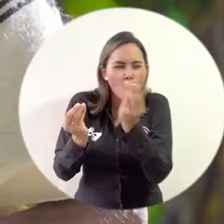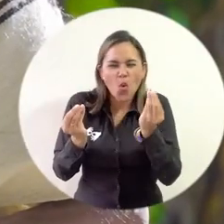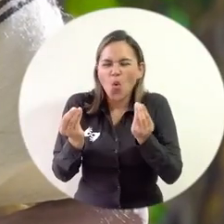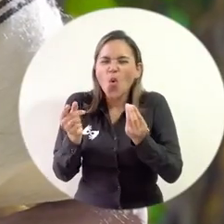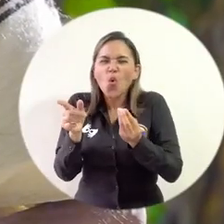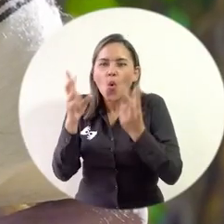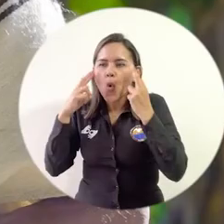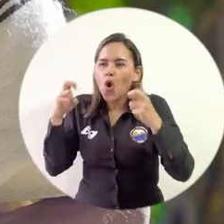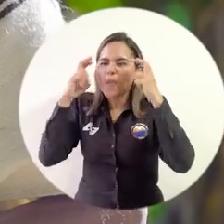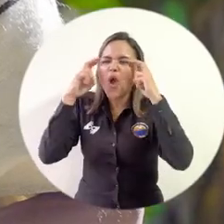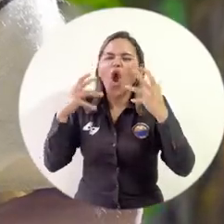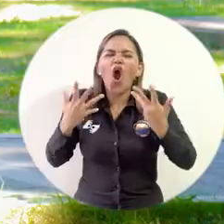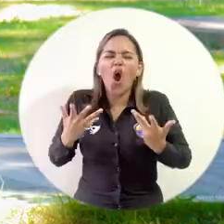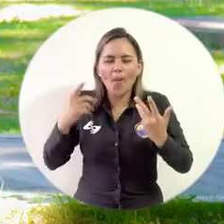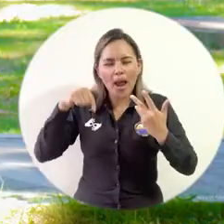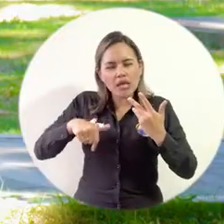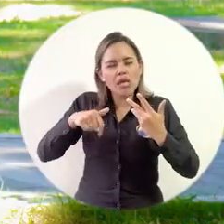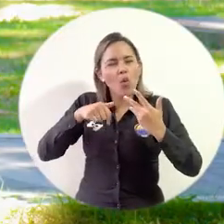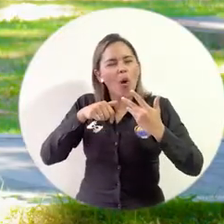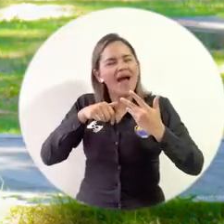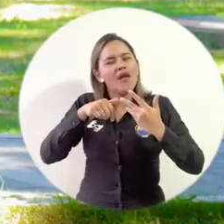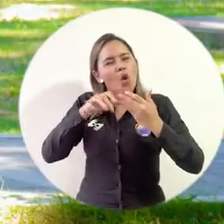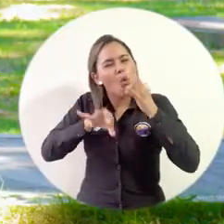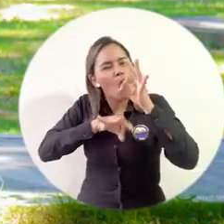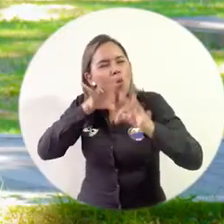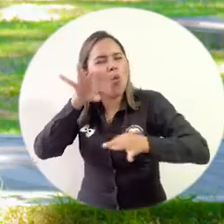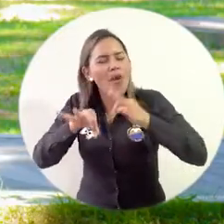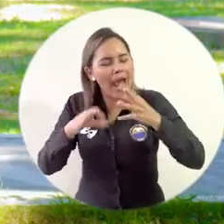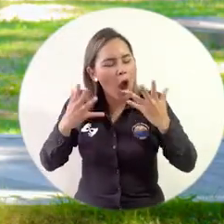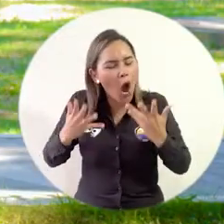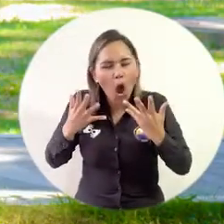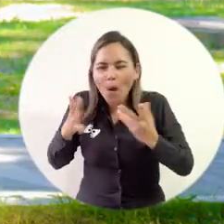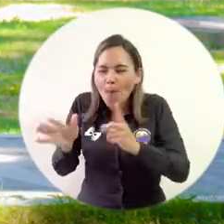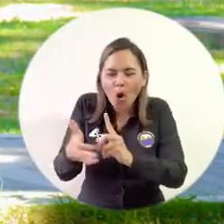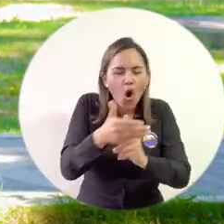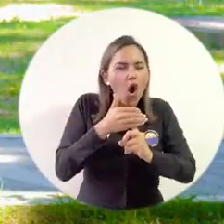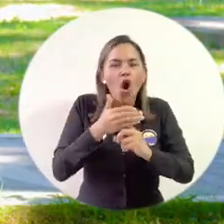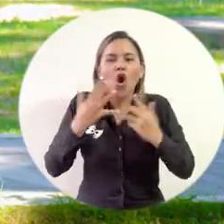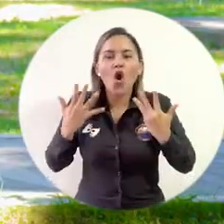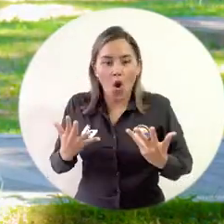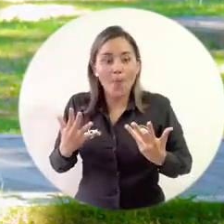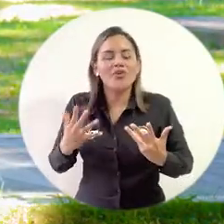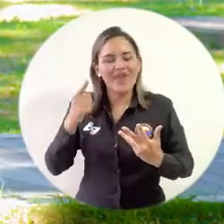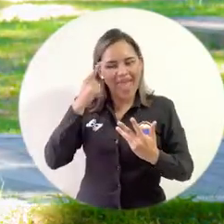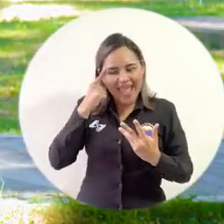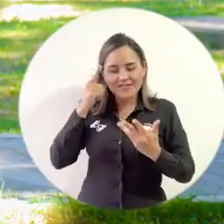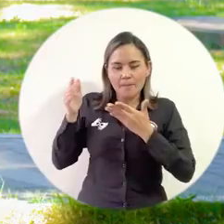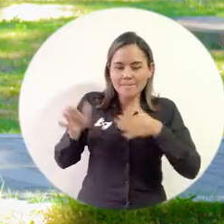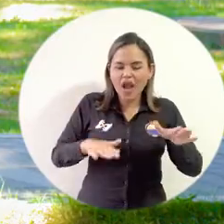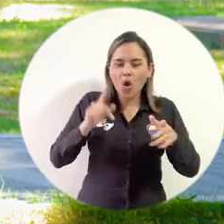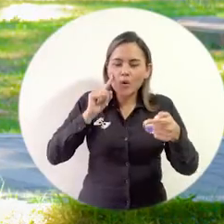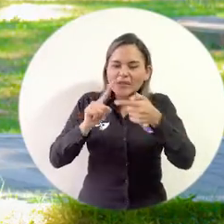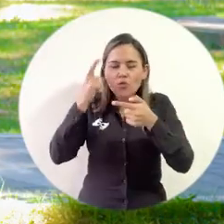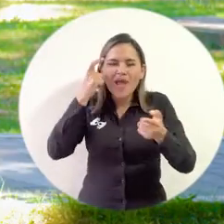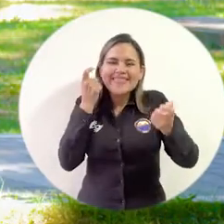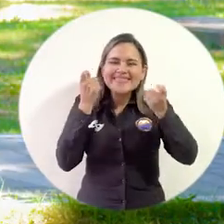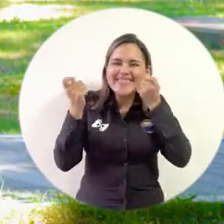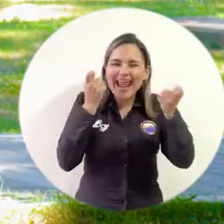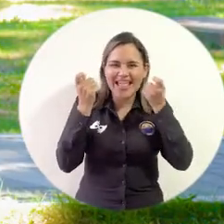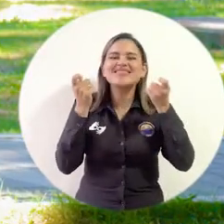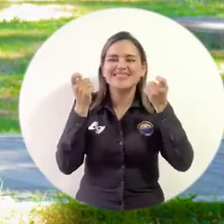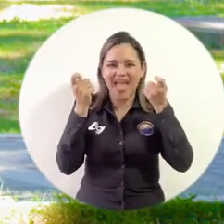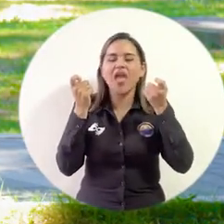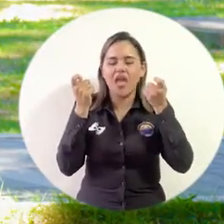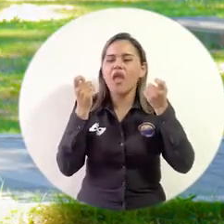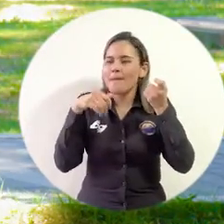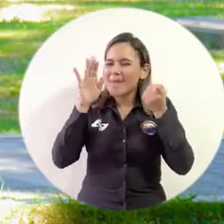definir de qué manera se podía salvaguardar y cuáles son las estrategias para poder lograr una